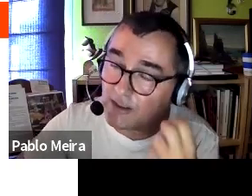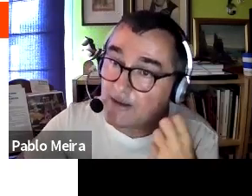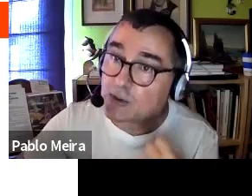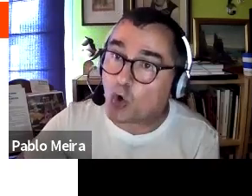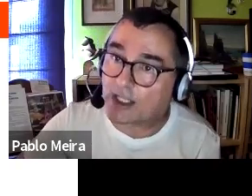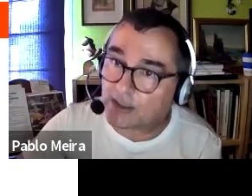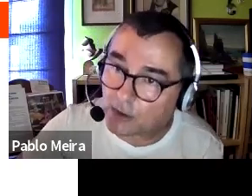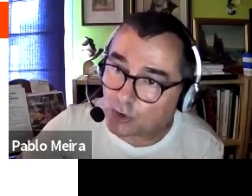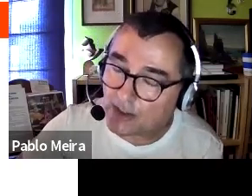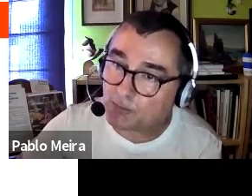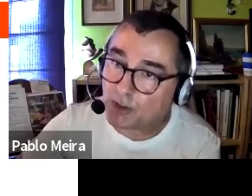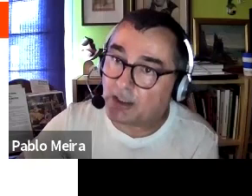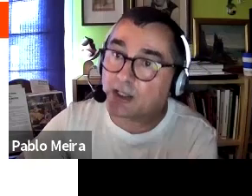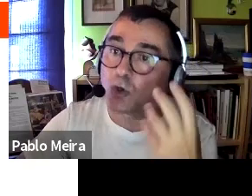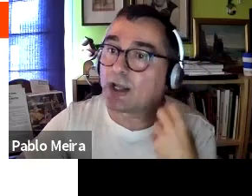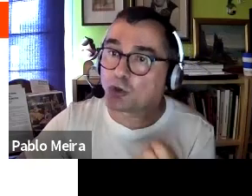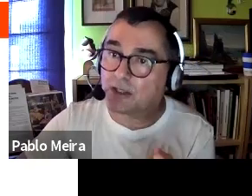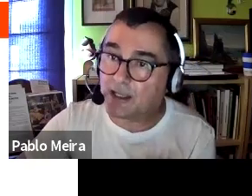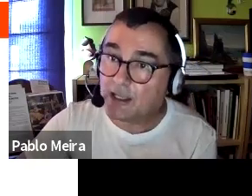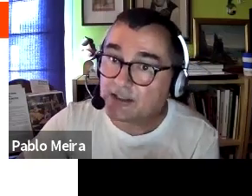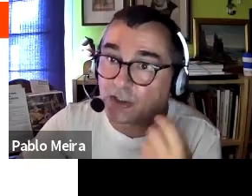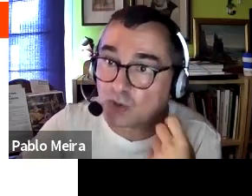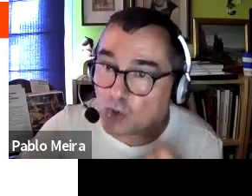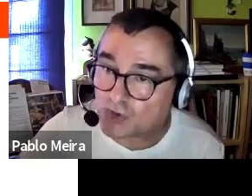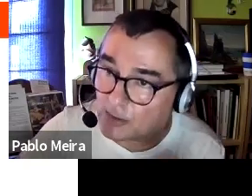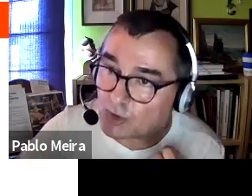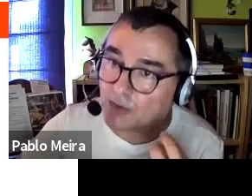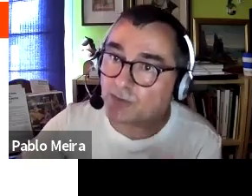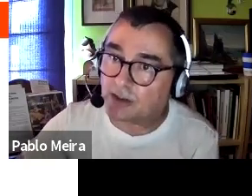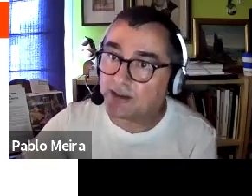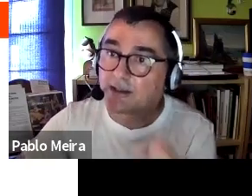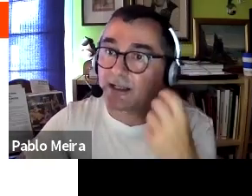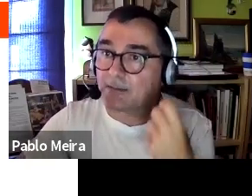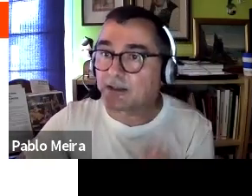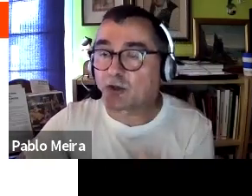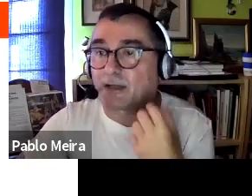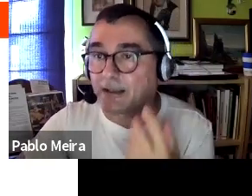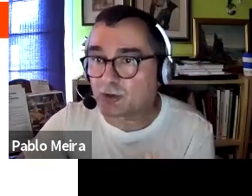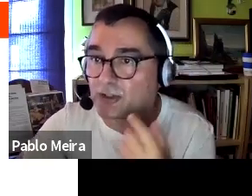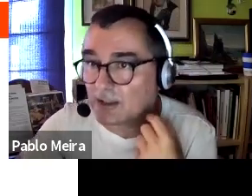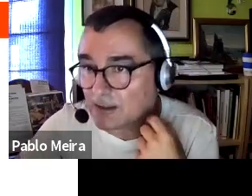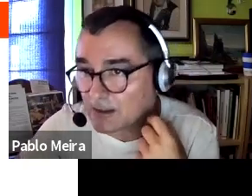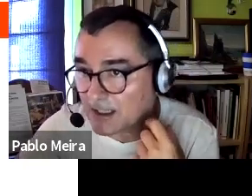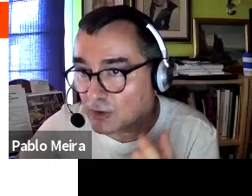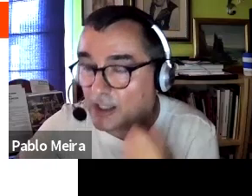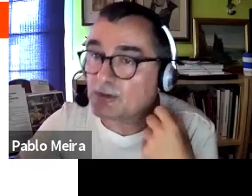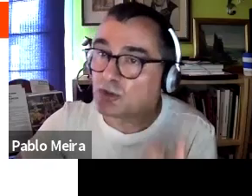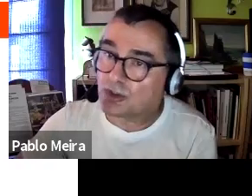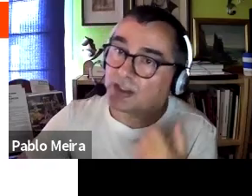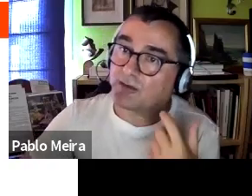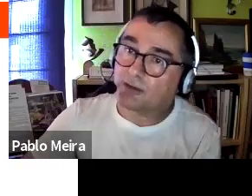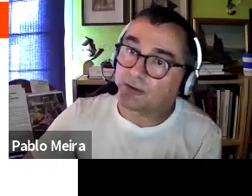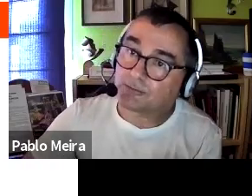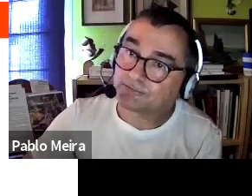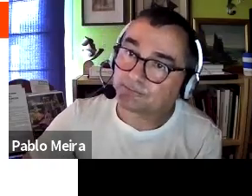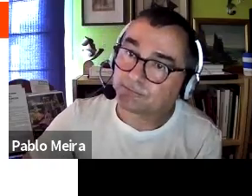a ser suficiente con la tecnología disponible ni con la economía si no conseguimos reducir claramente los parámetros que relacionan